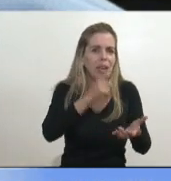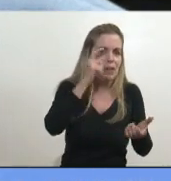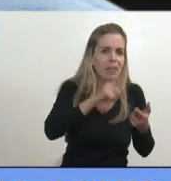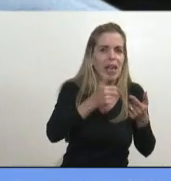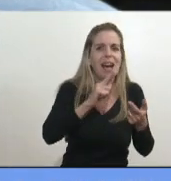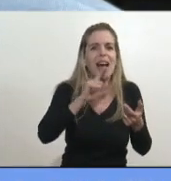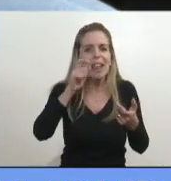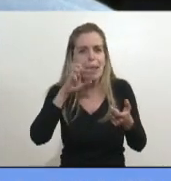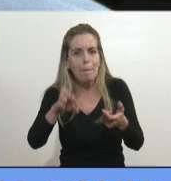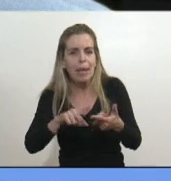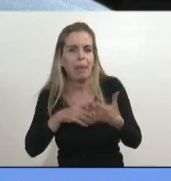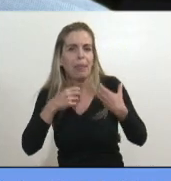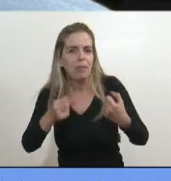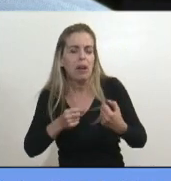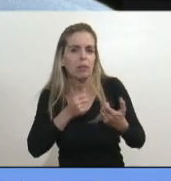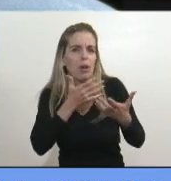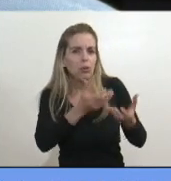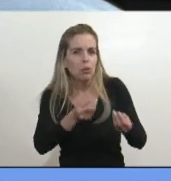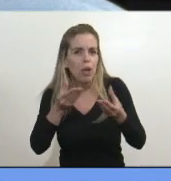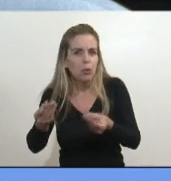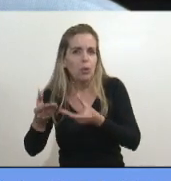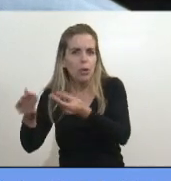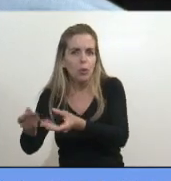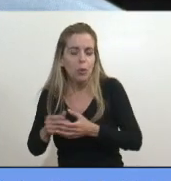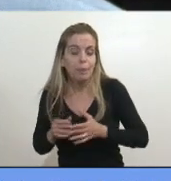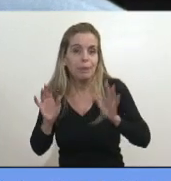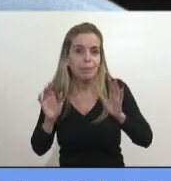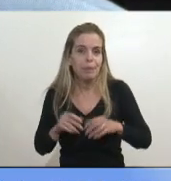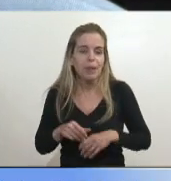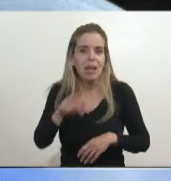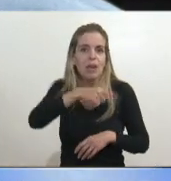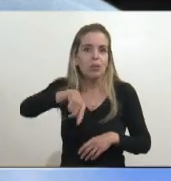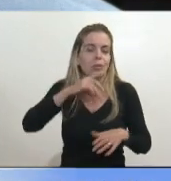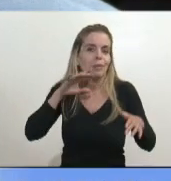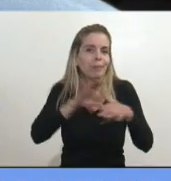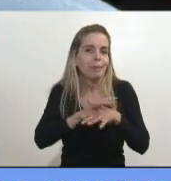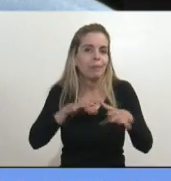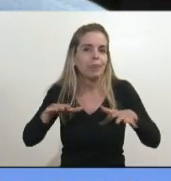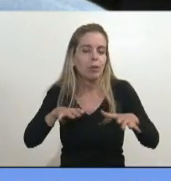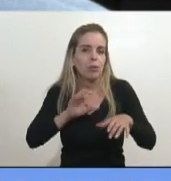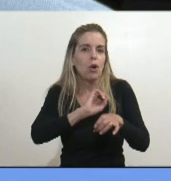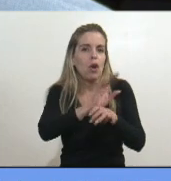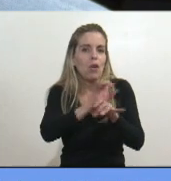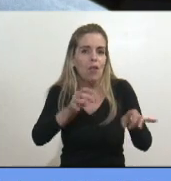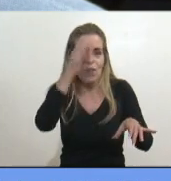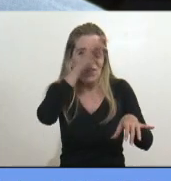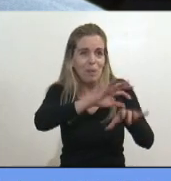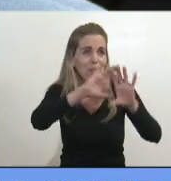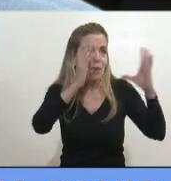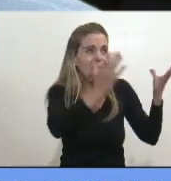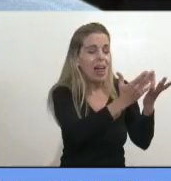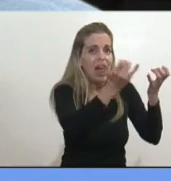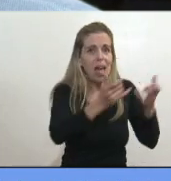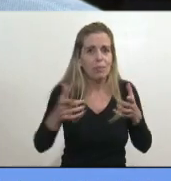todo el esfuerzo que se está haciendo, y nosotros, en medio de una pandemia, con una oposición, que yo nunca vi en la República